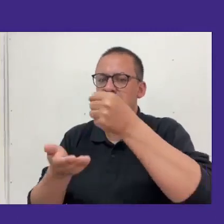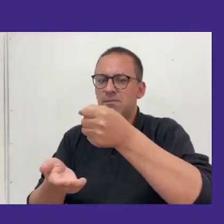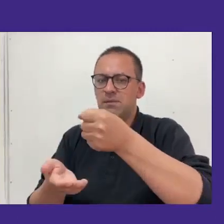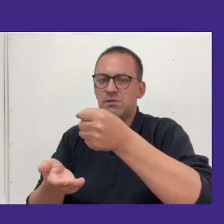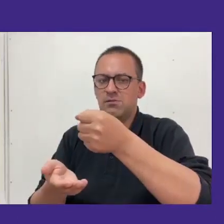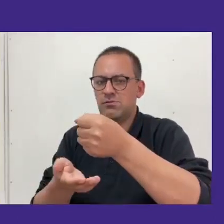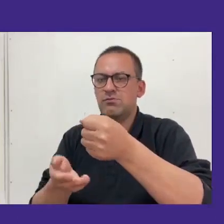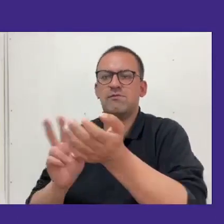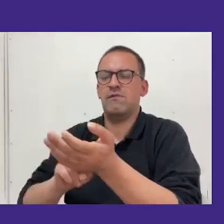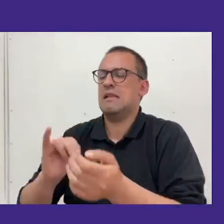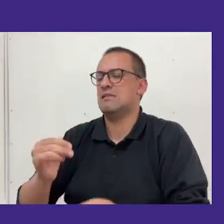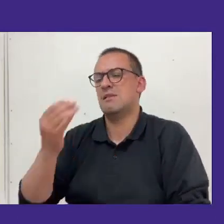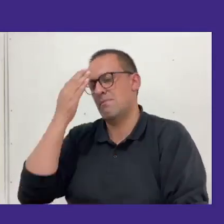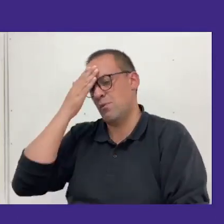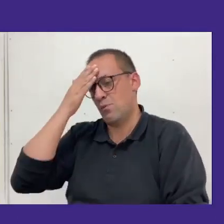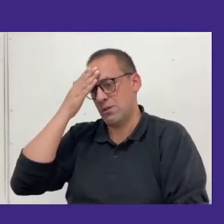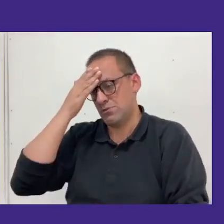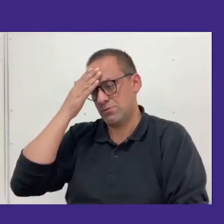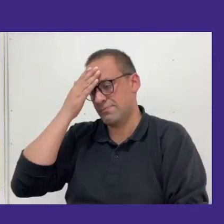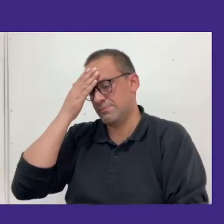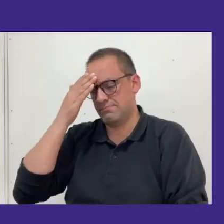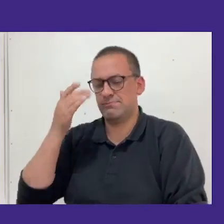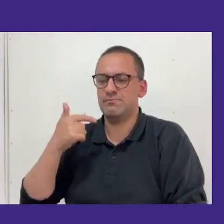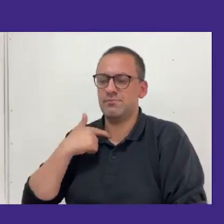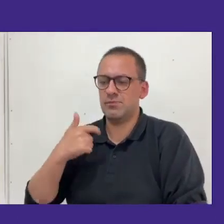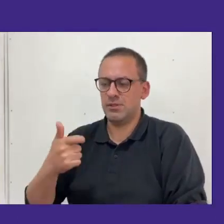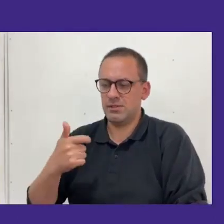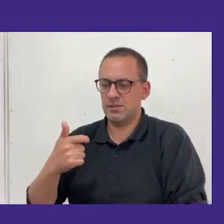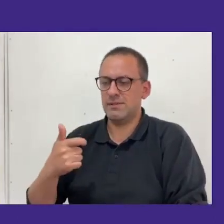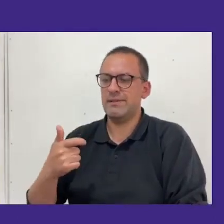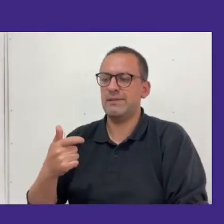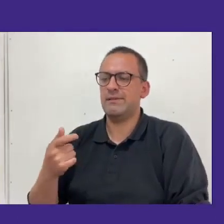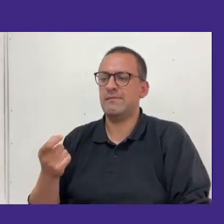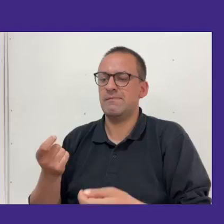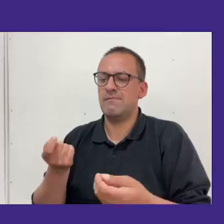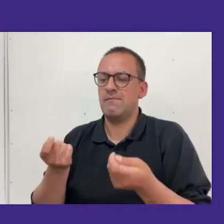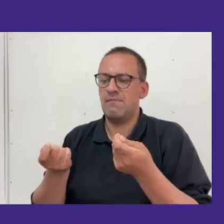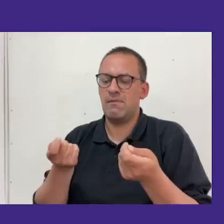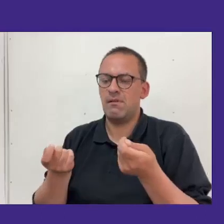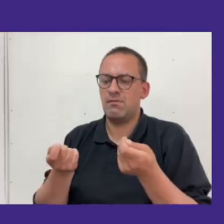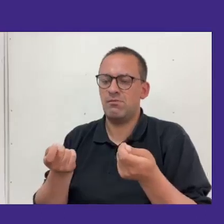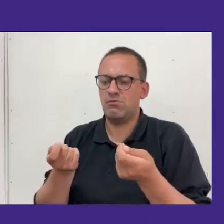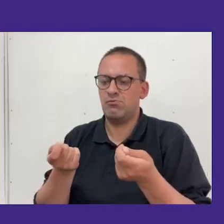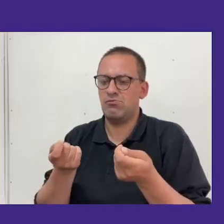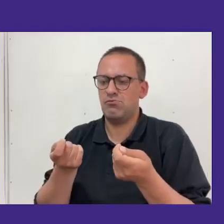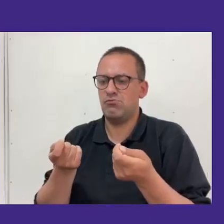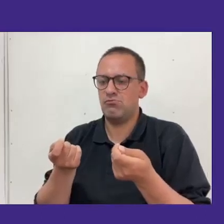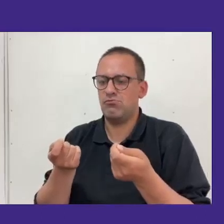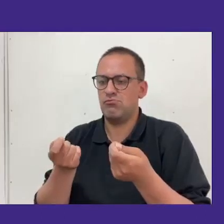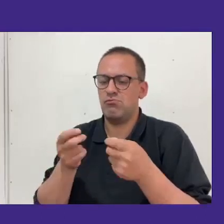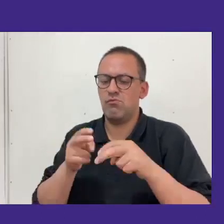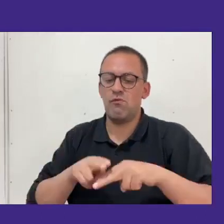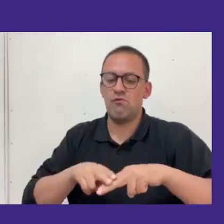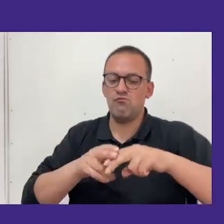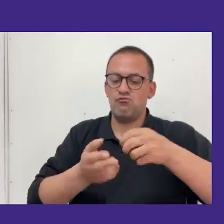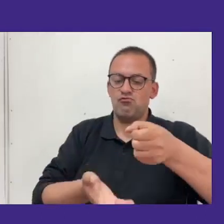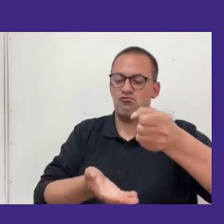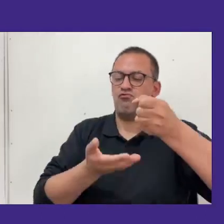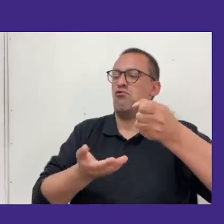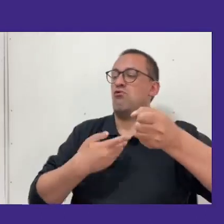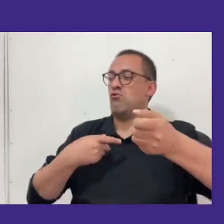preocupación porque generalmente el precio excede el presupuesto planificado